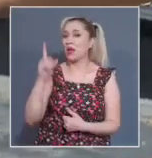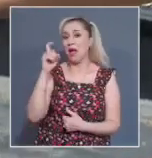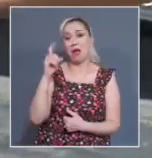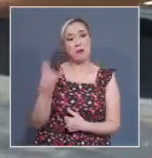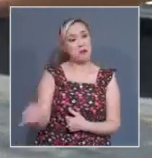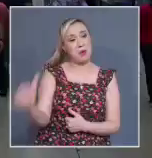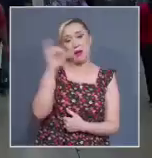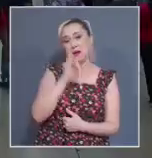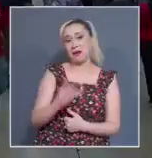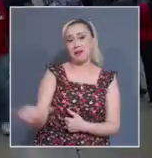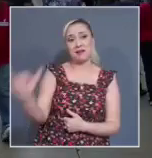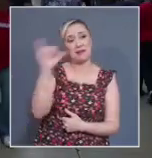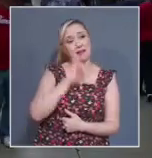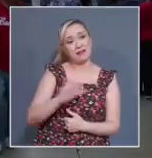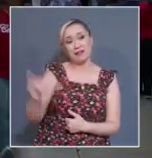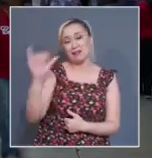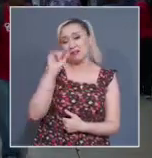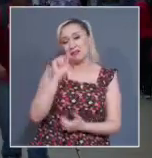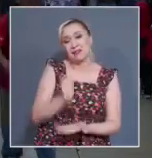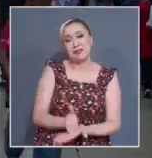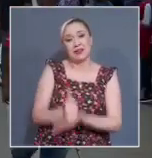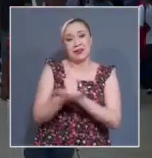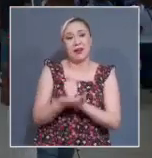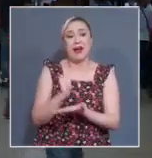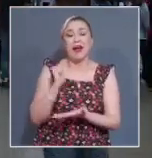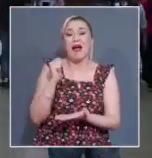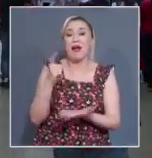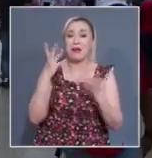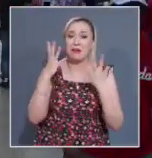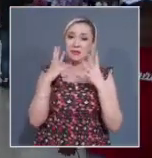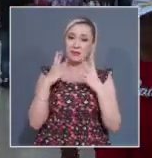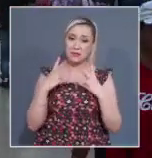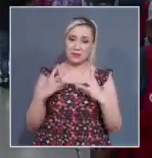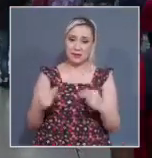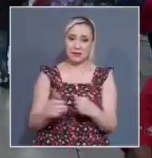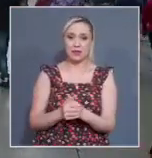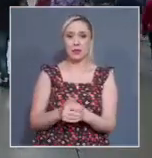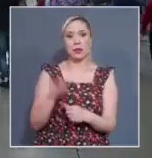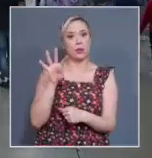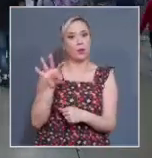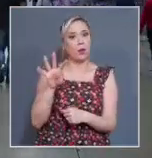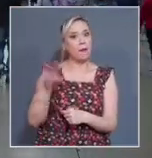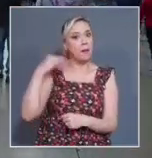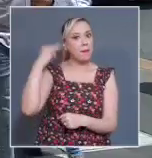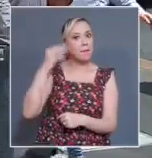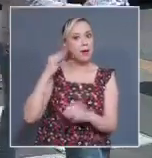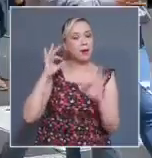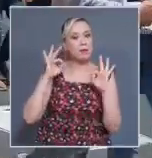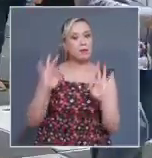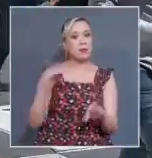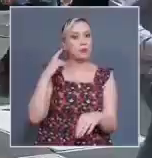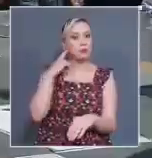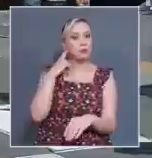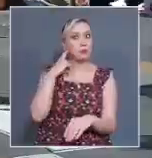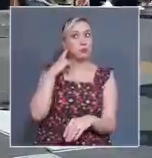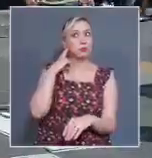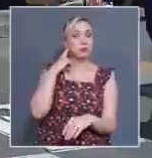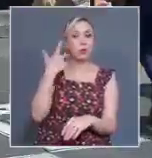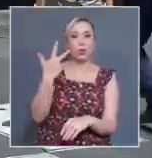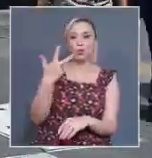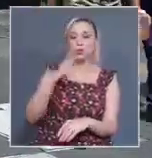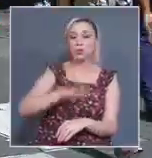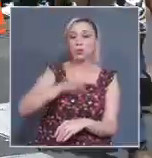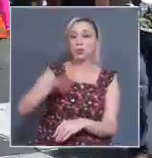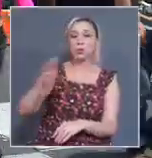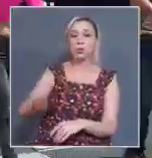que ayuda un poquito. De acuerdo con la Secretaría de Salud, desde el 19 de marzo se han registrado ocho fallecimientos asociados a las